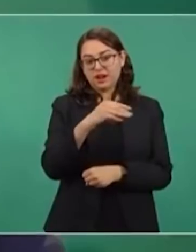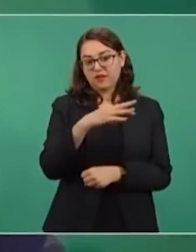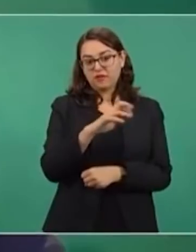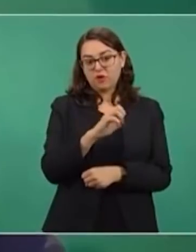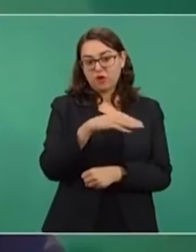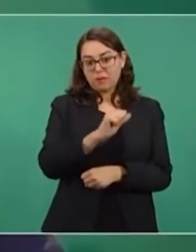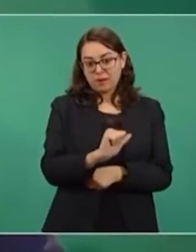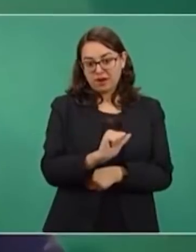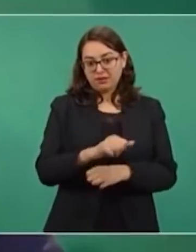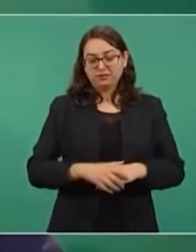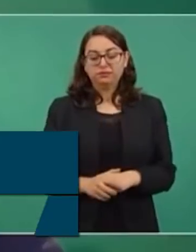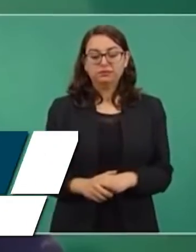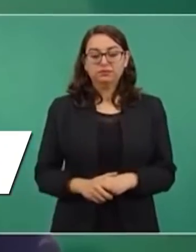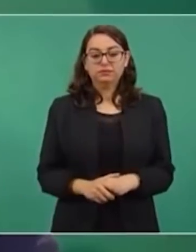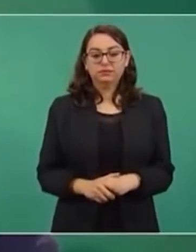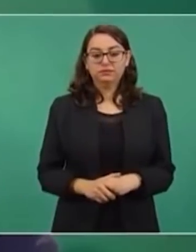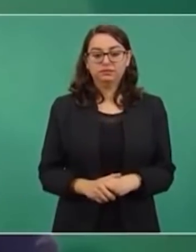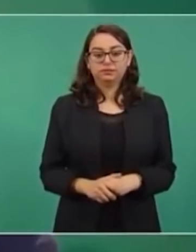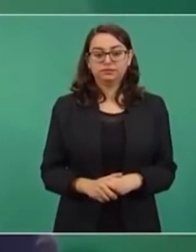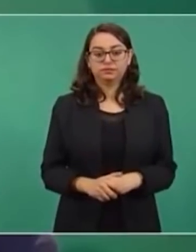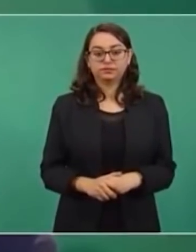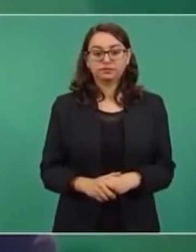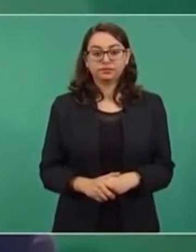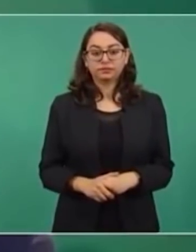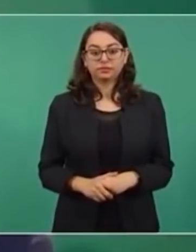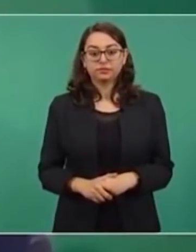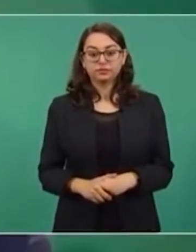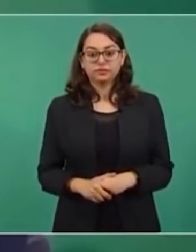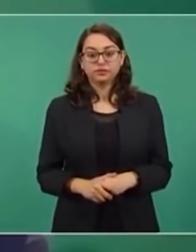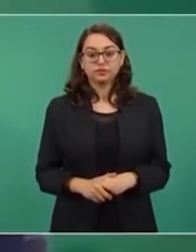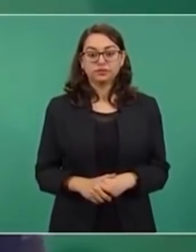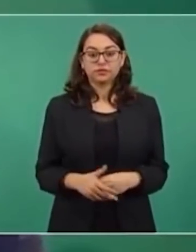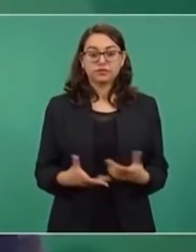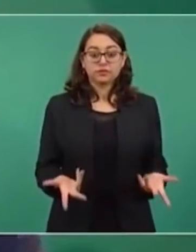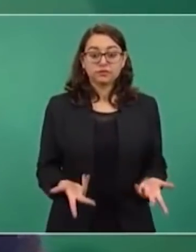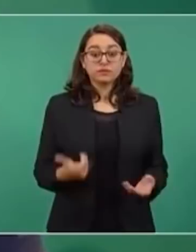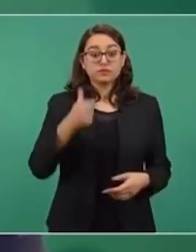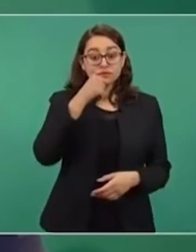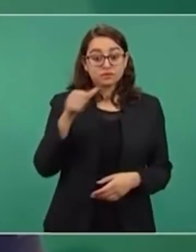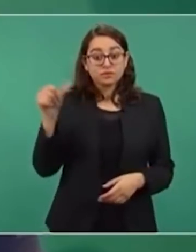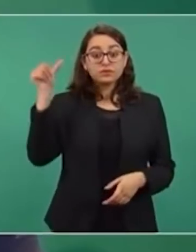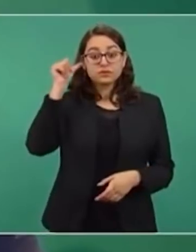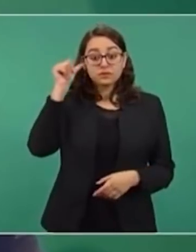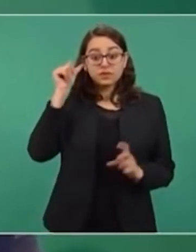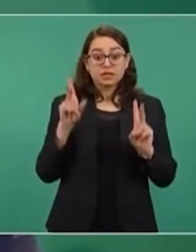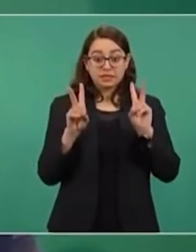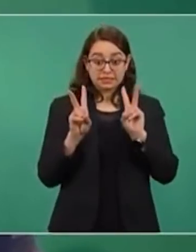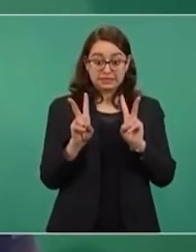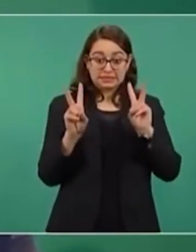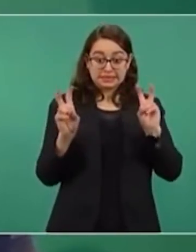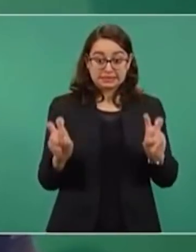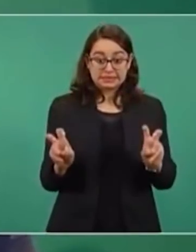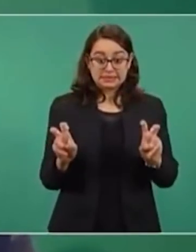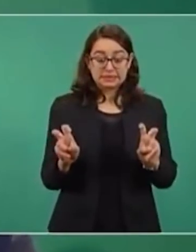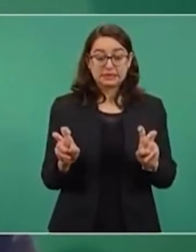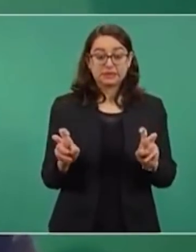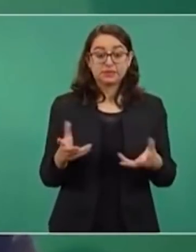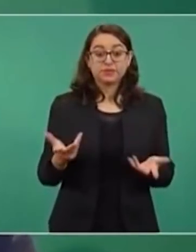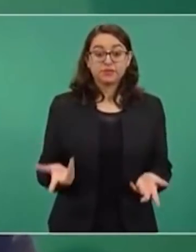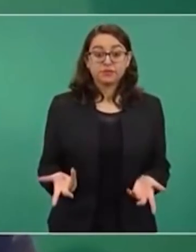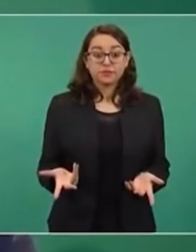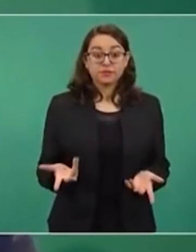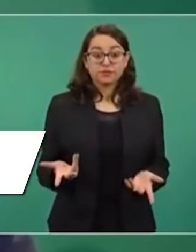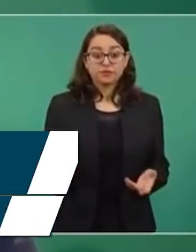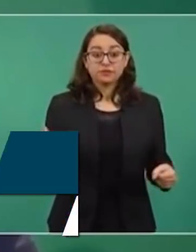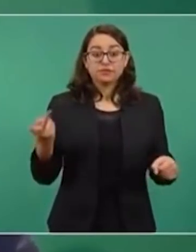Ayer, con lo del enfrentamiento de trabajadores y la